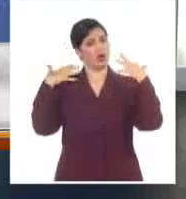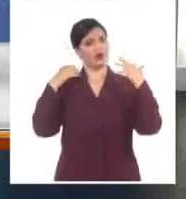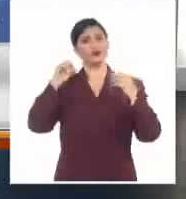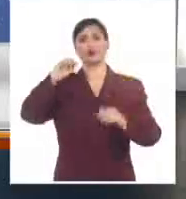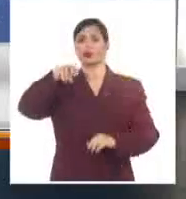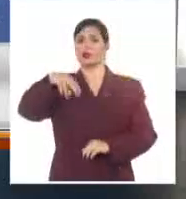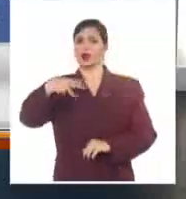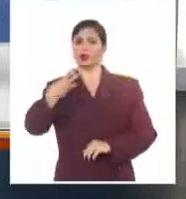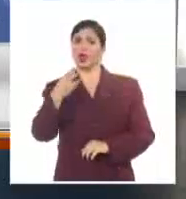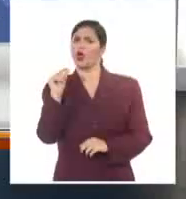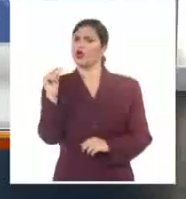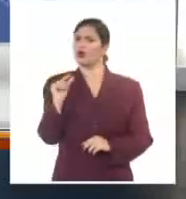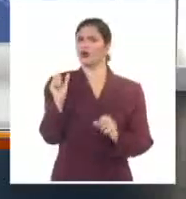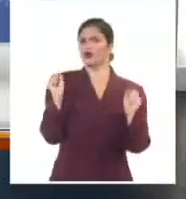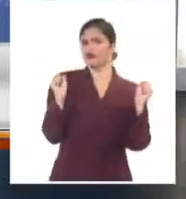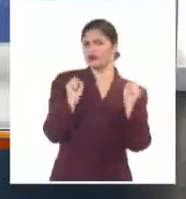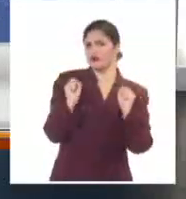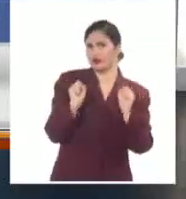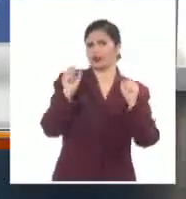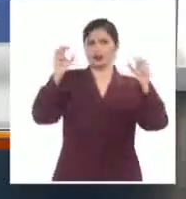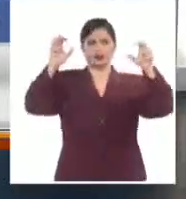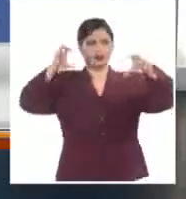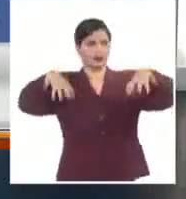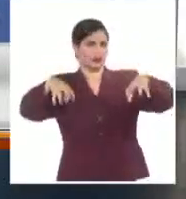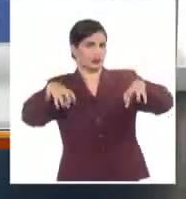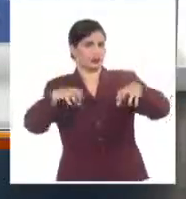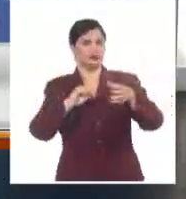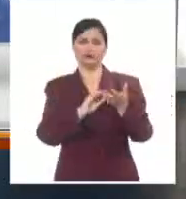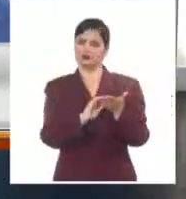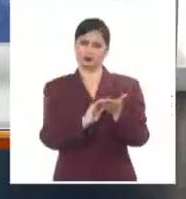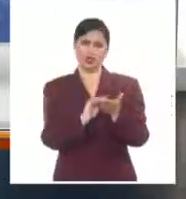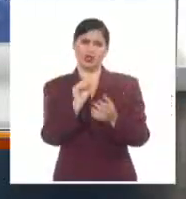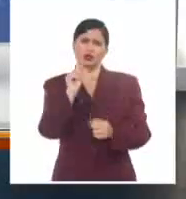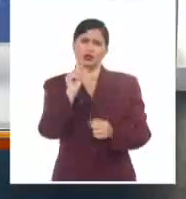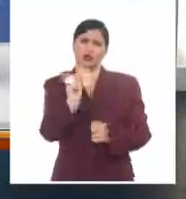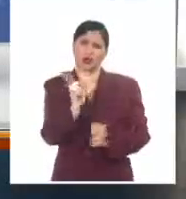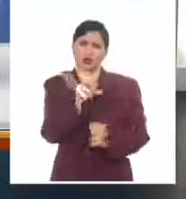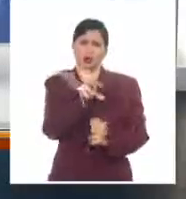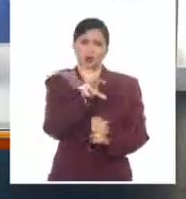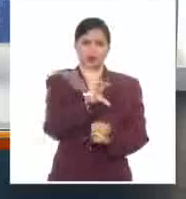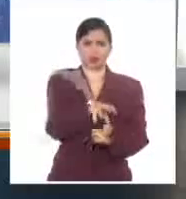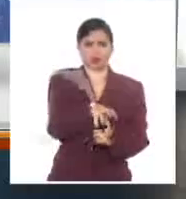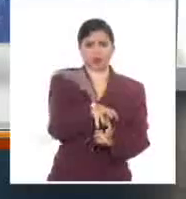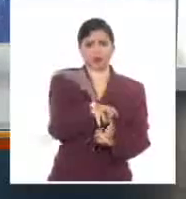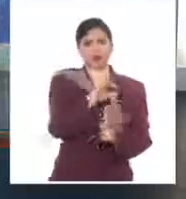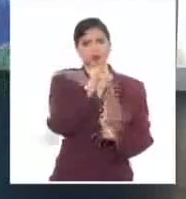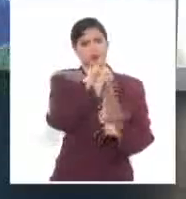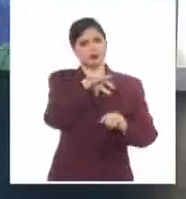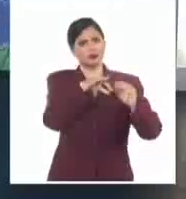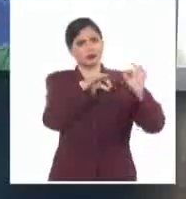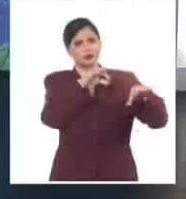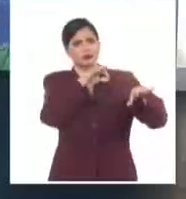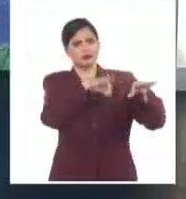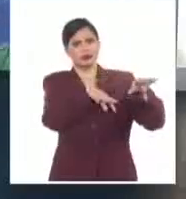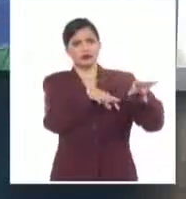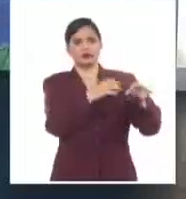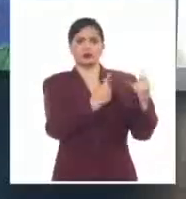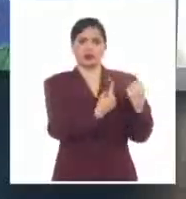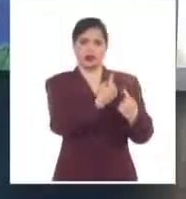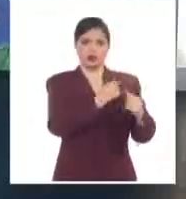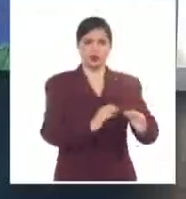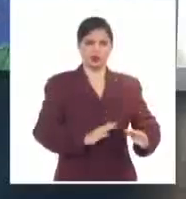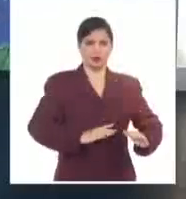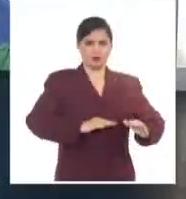interior y las escasas lluvias, prácticamente muy pocos reportes en la red de estaciones meteorológicas y también con acumulados pocos